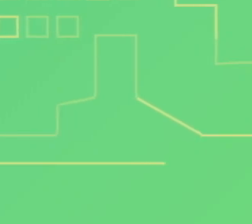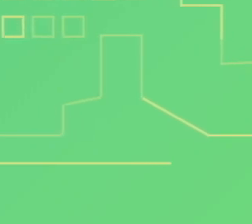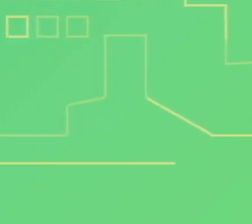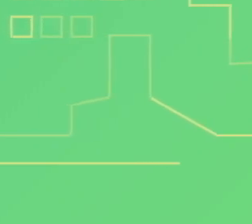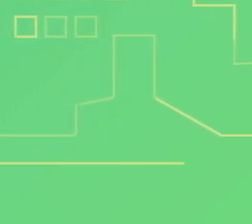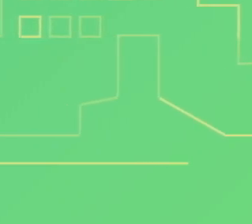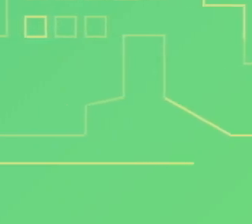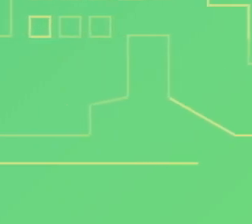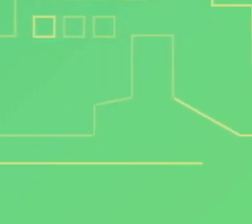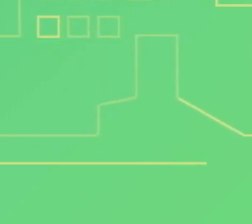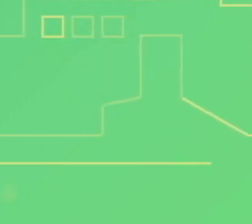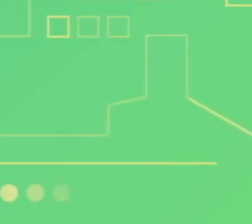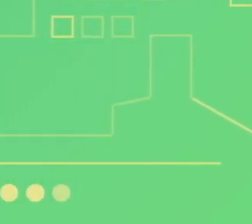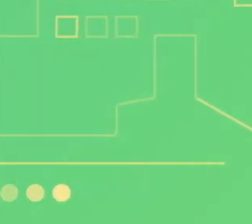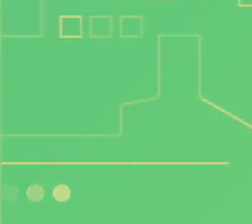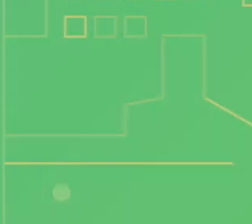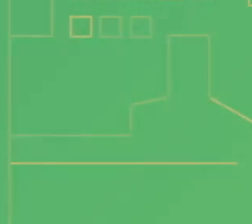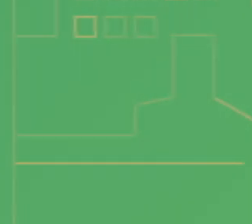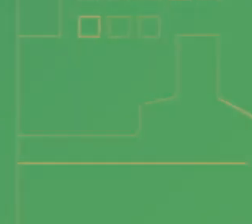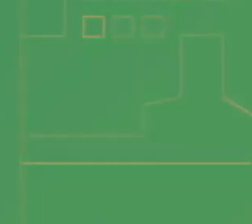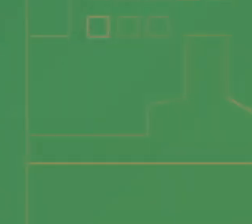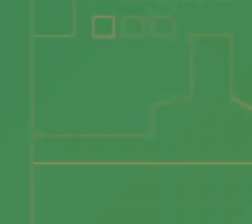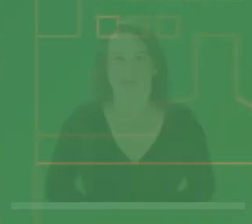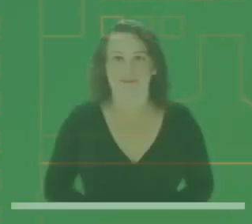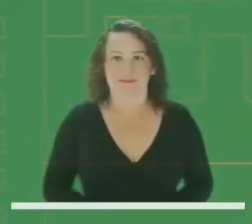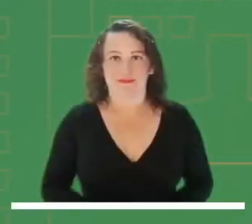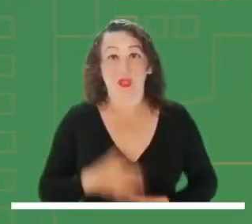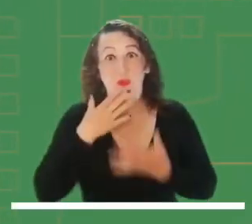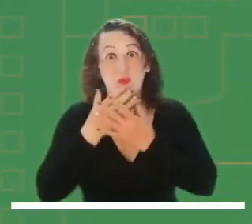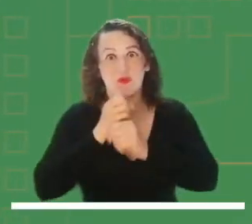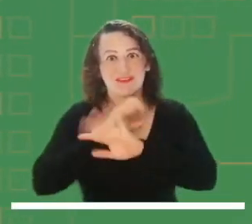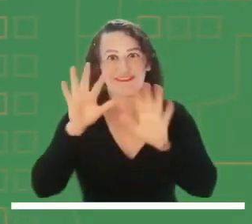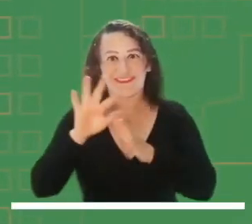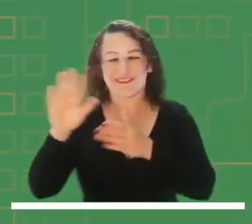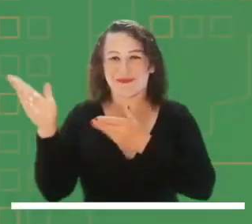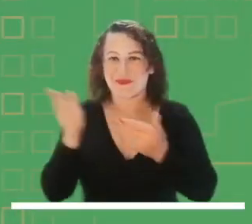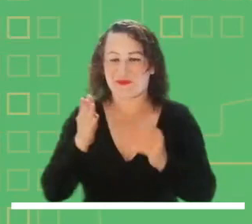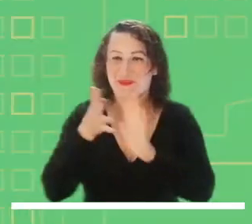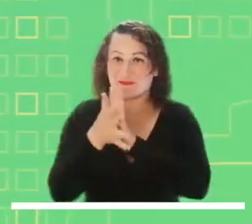Buenos días y bienvenidos a conocer el pronóstico del tiempo de la mañana.